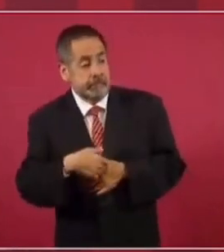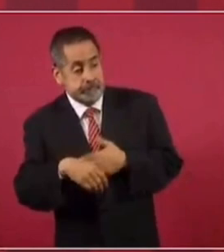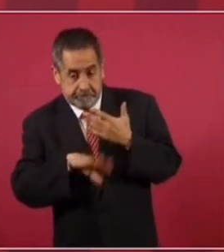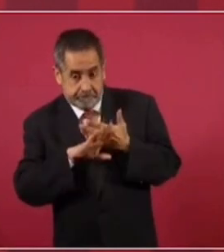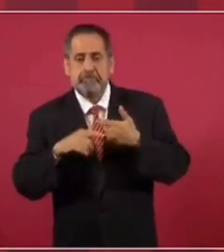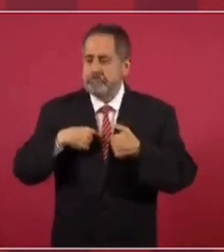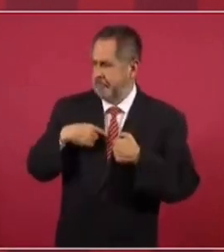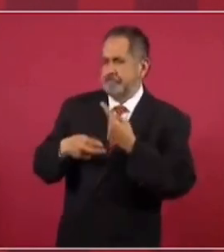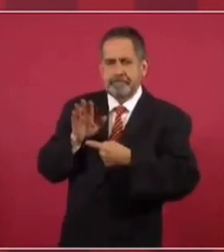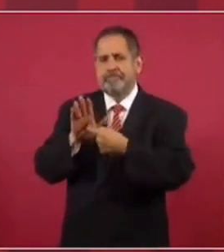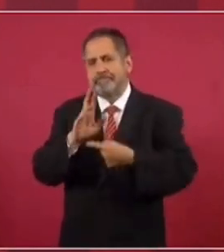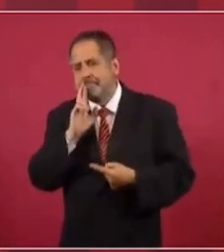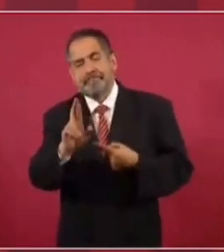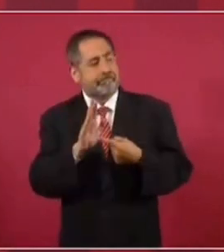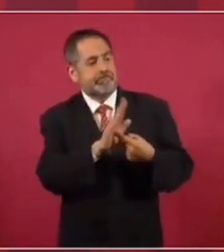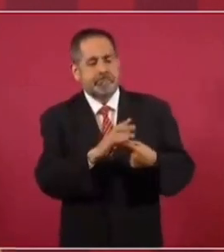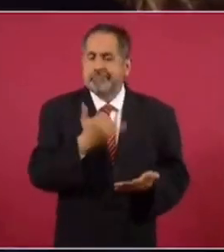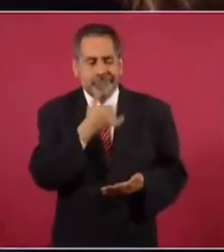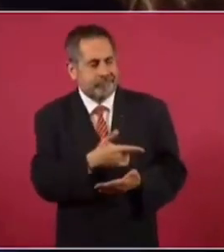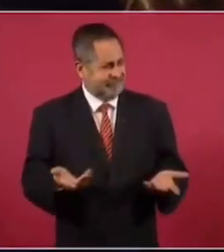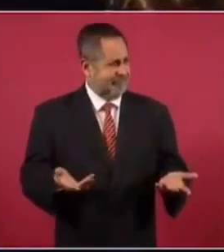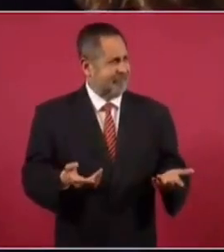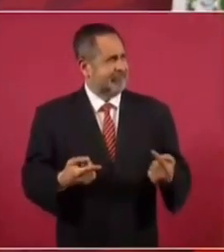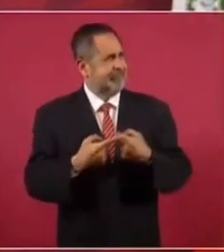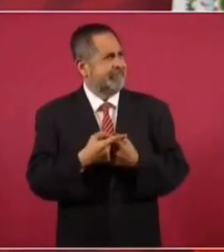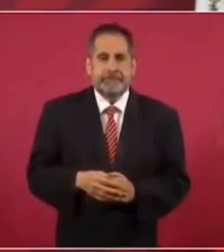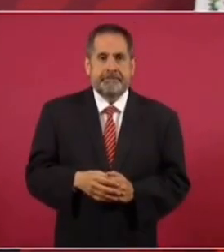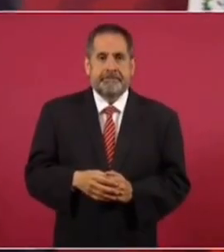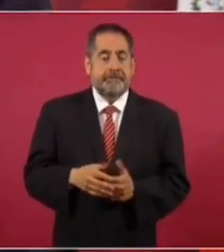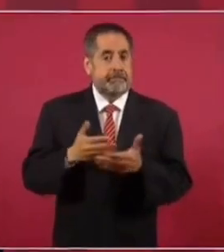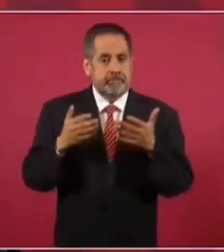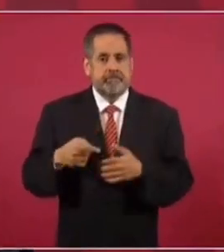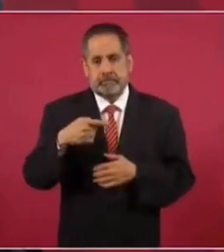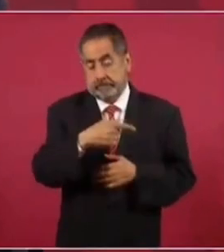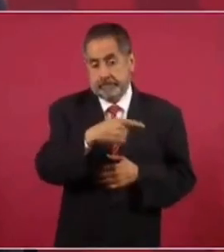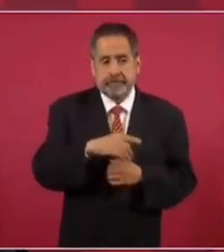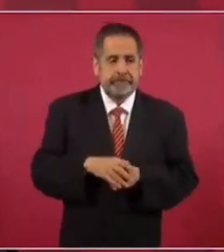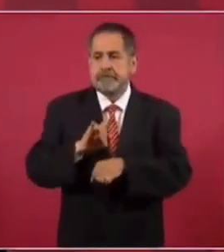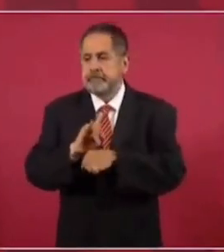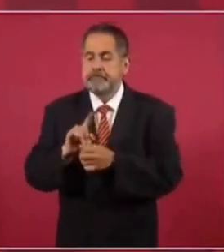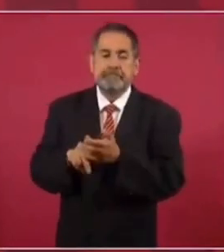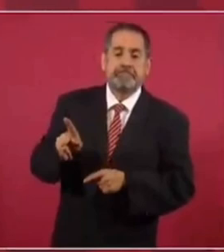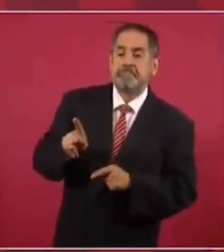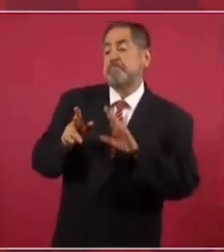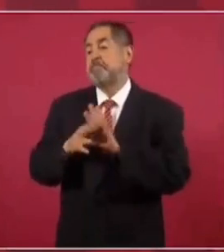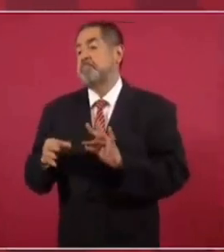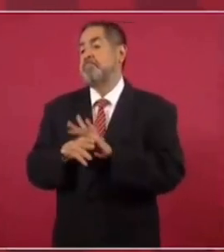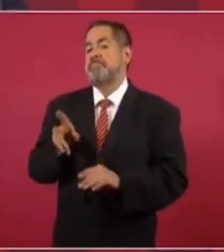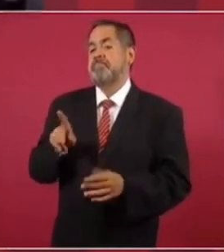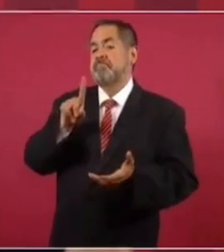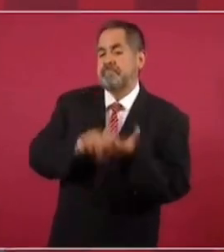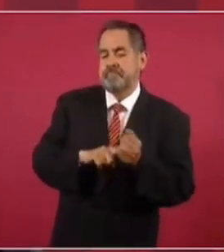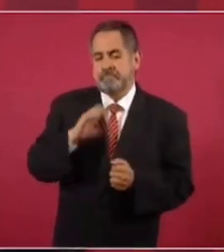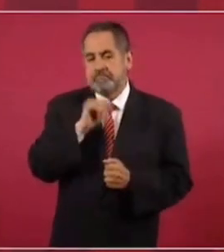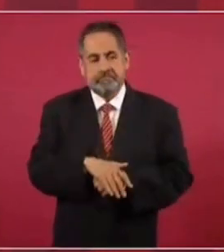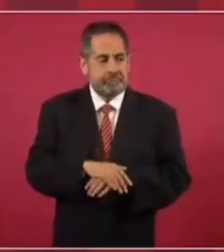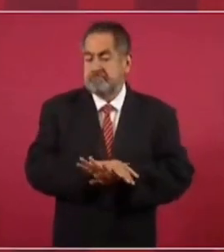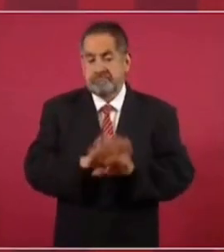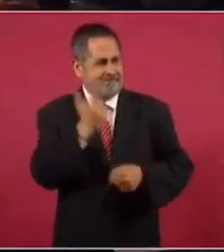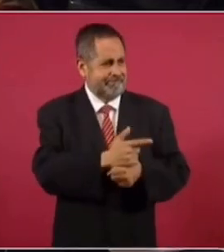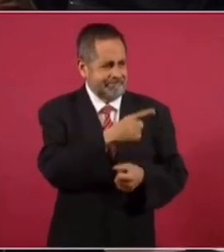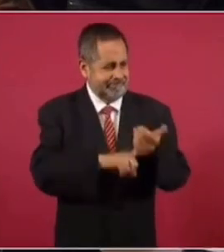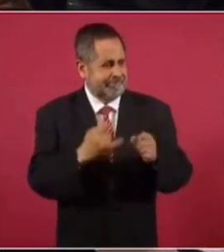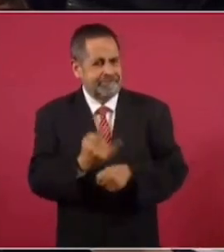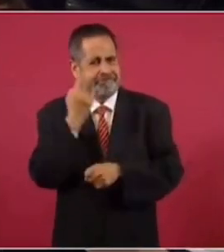que se pueda polemizar. Entonces, ahora esa práctica de la simulación se derrumbó.